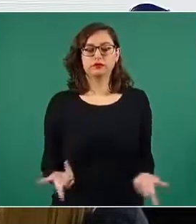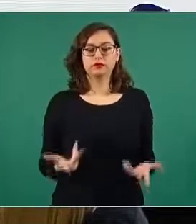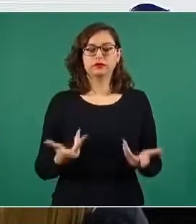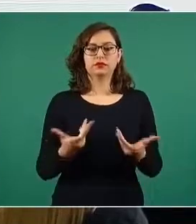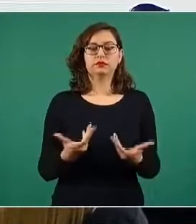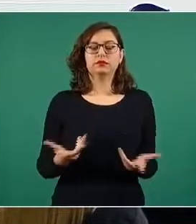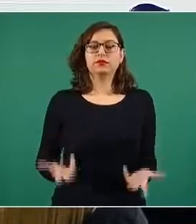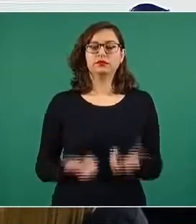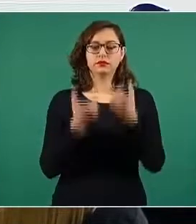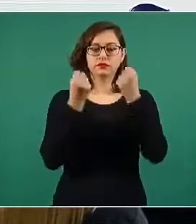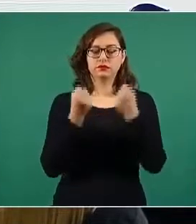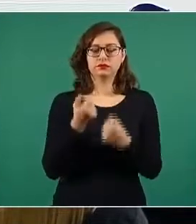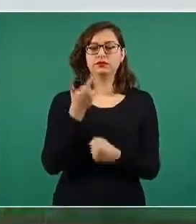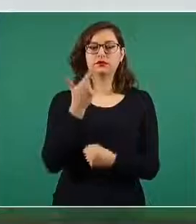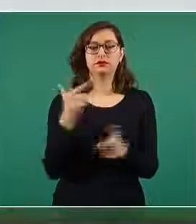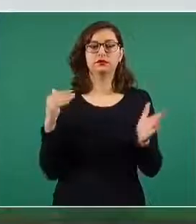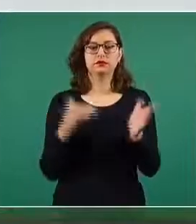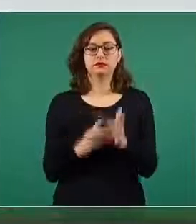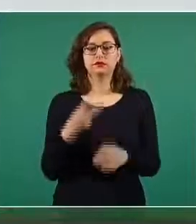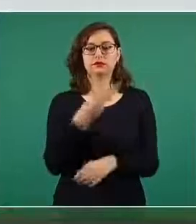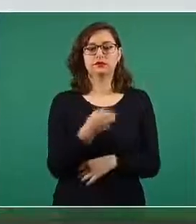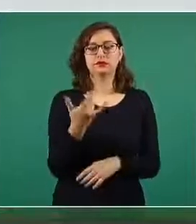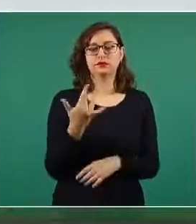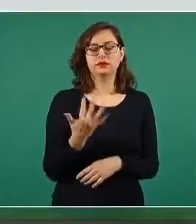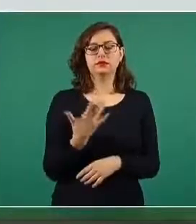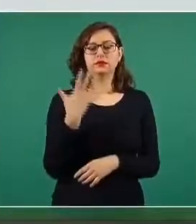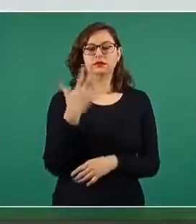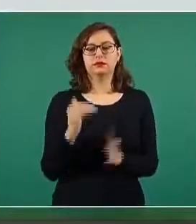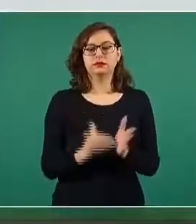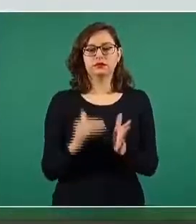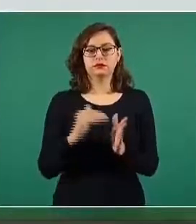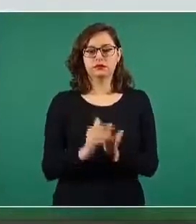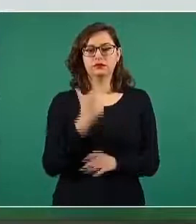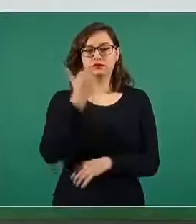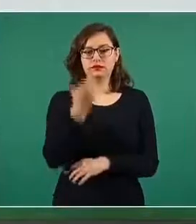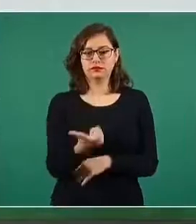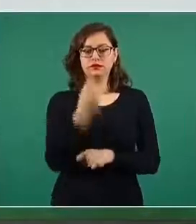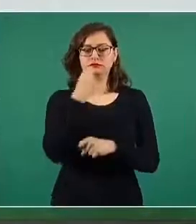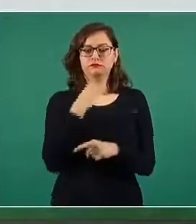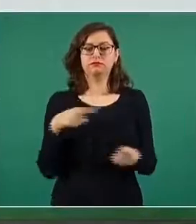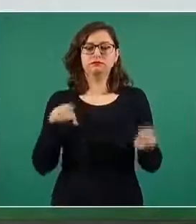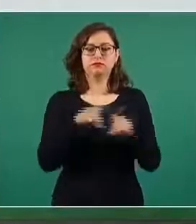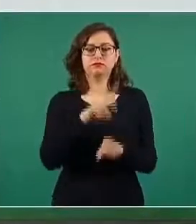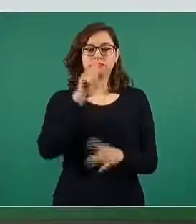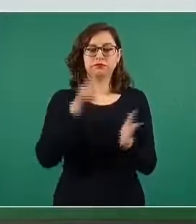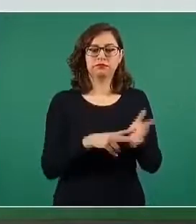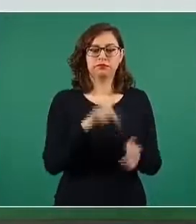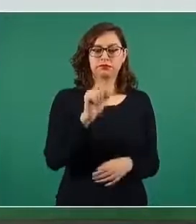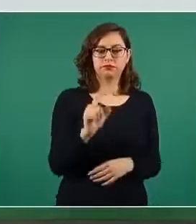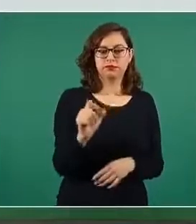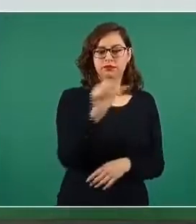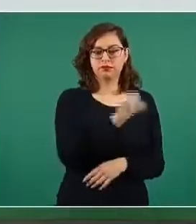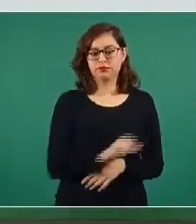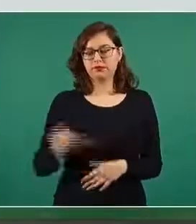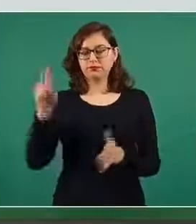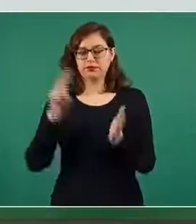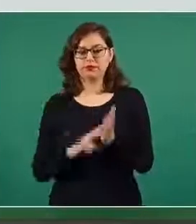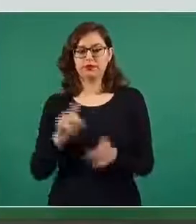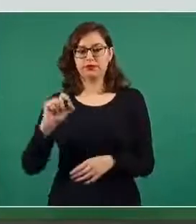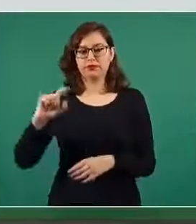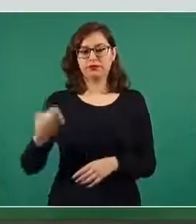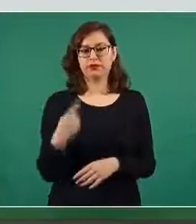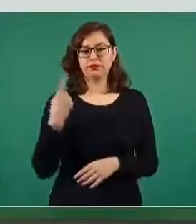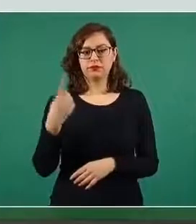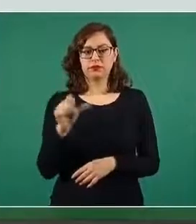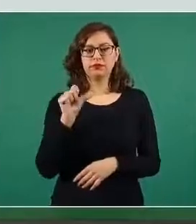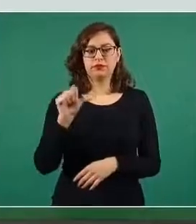pérdida de siete mil trescientos cincuenta y cinco millones y de dos mil veinte al dos mil veintiuno de dieciséis mil novecientos cincuenta